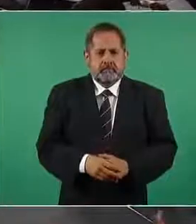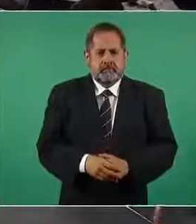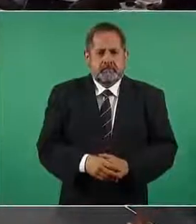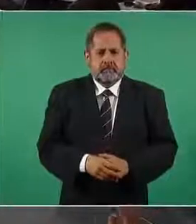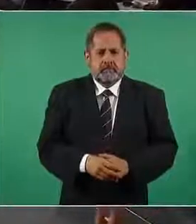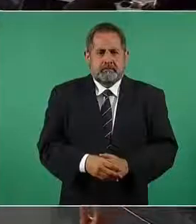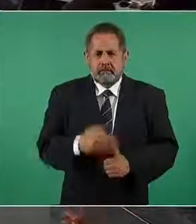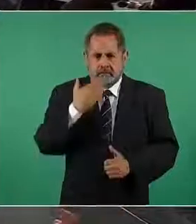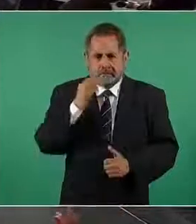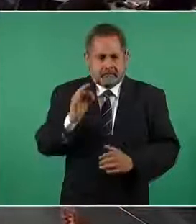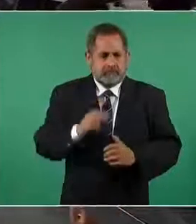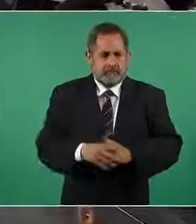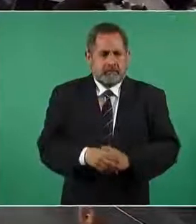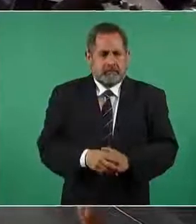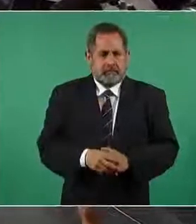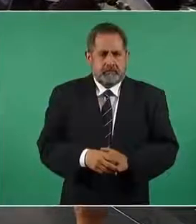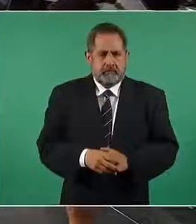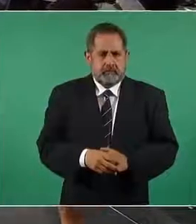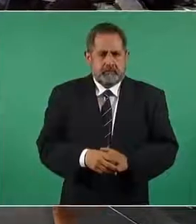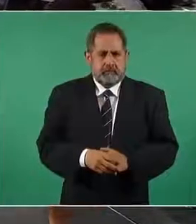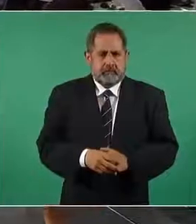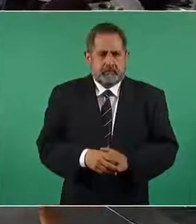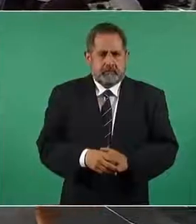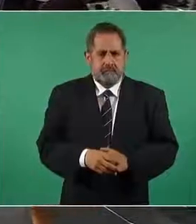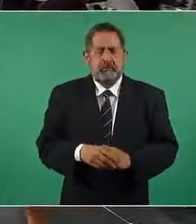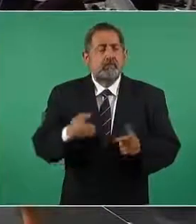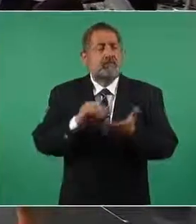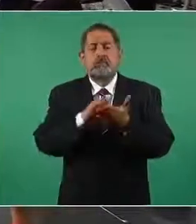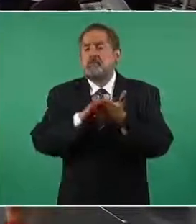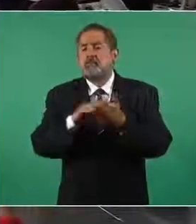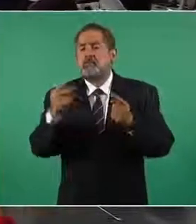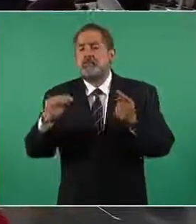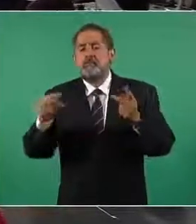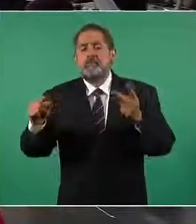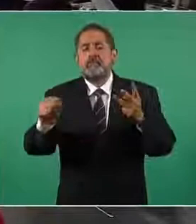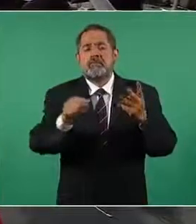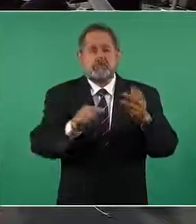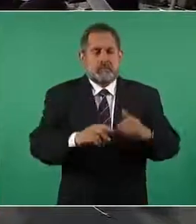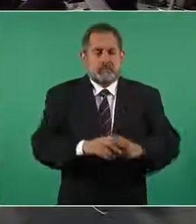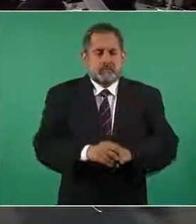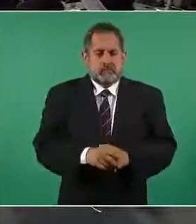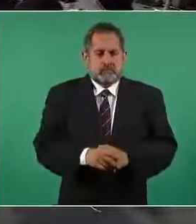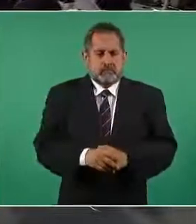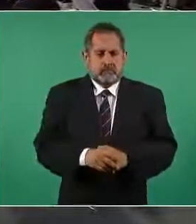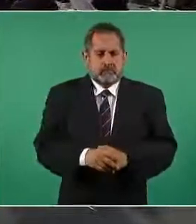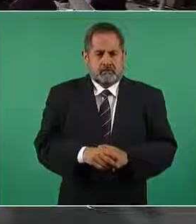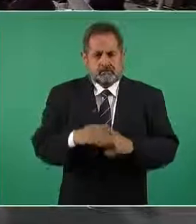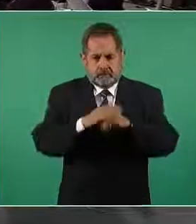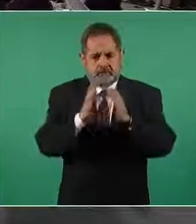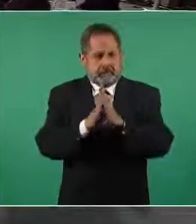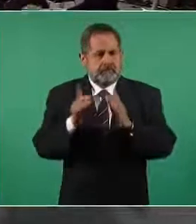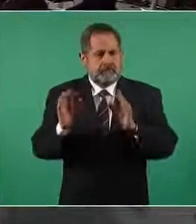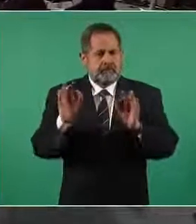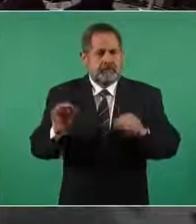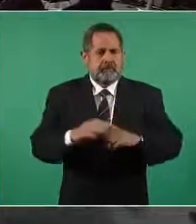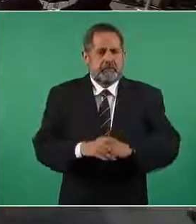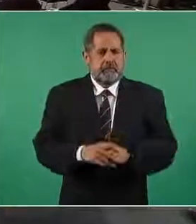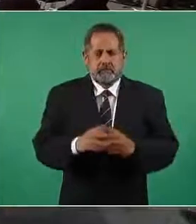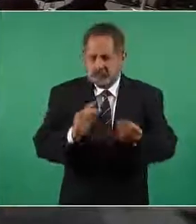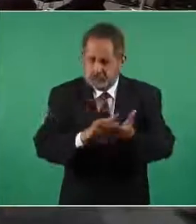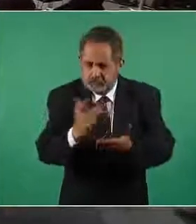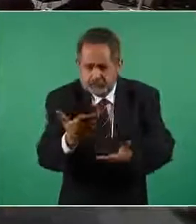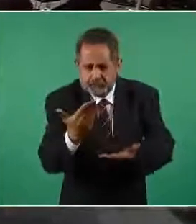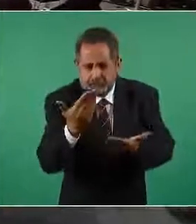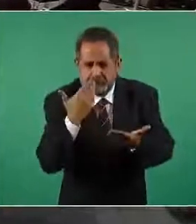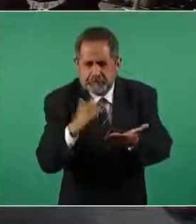ahí está mira aquí nada más sí sí por favor muchas